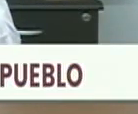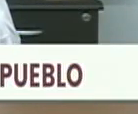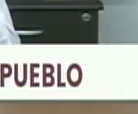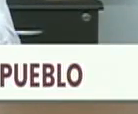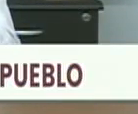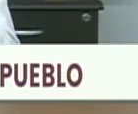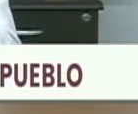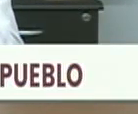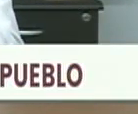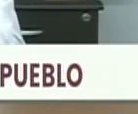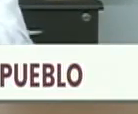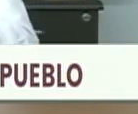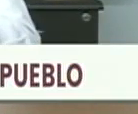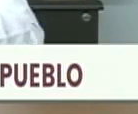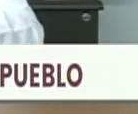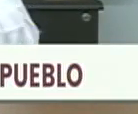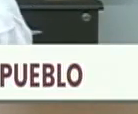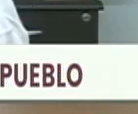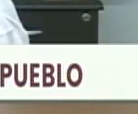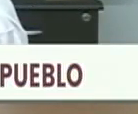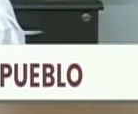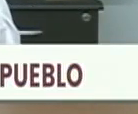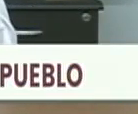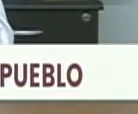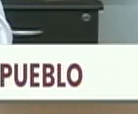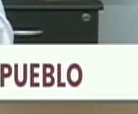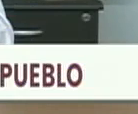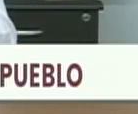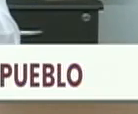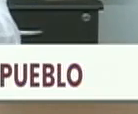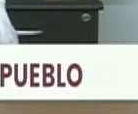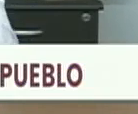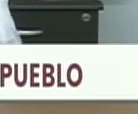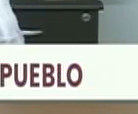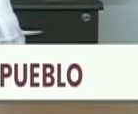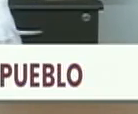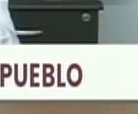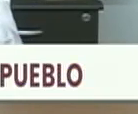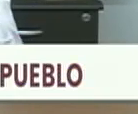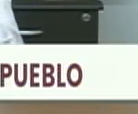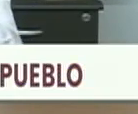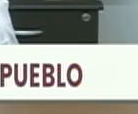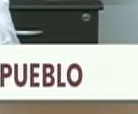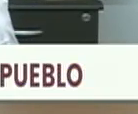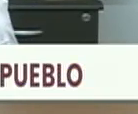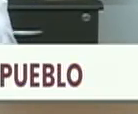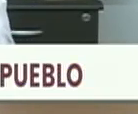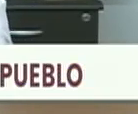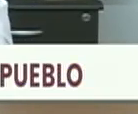y niños y niñas del Vigía. Ya vamos a hablar de eso. Gracias,